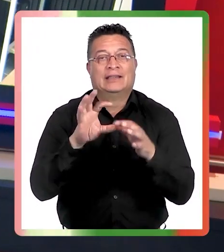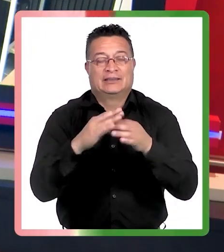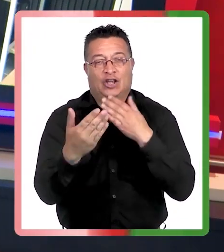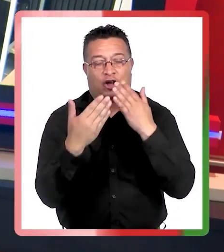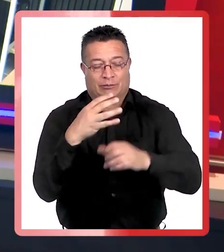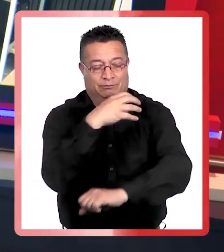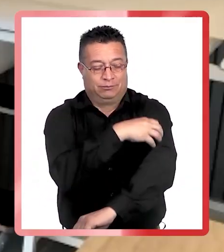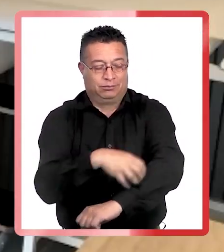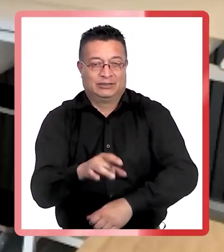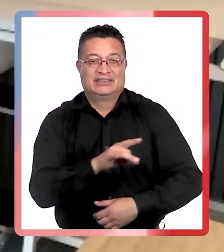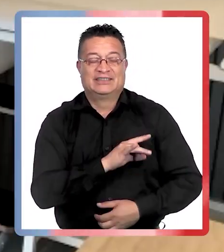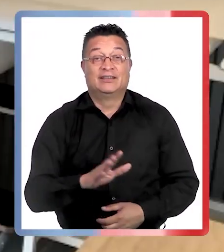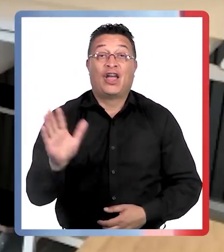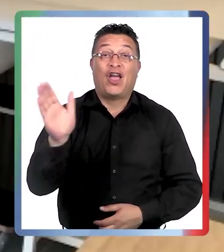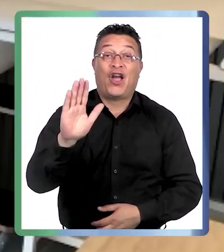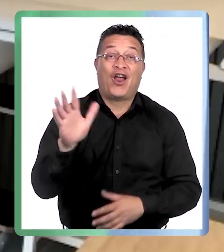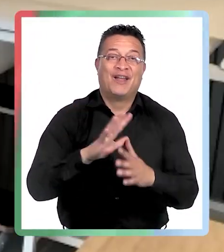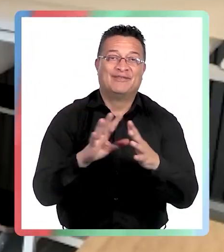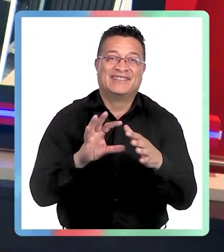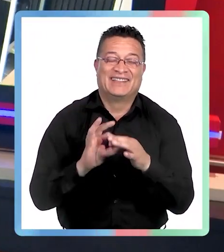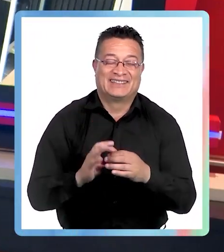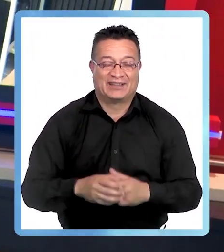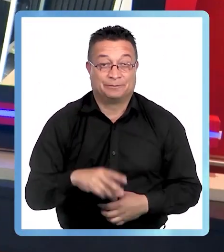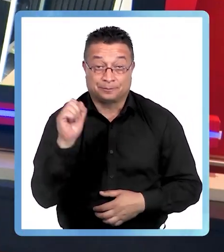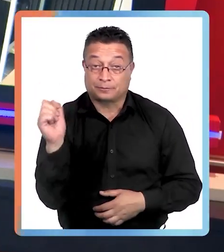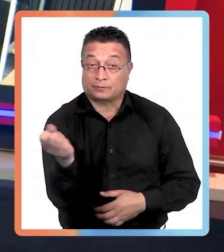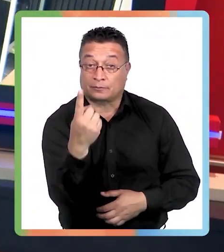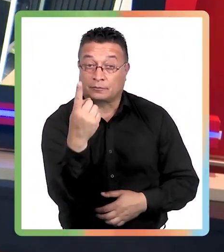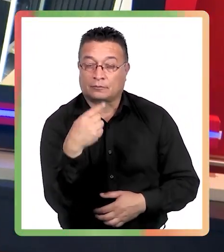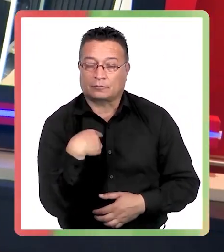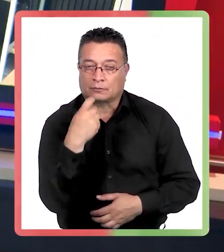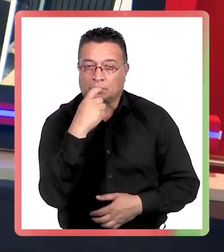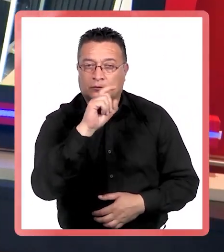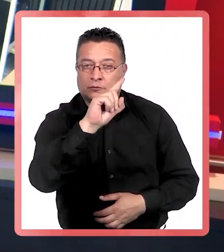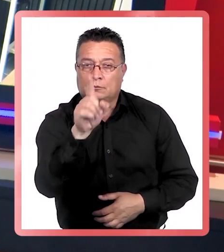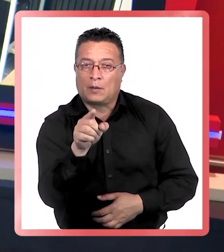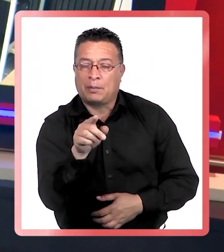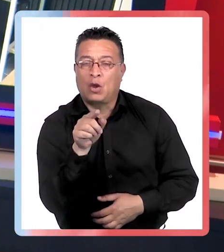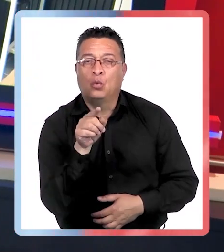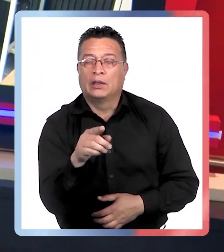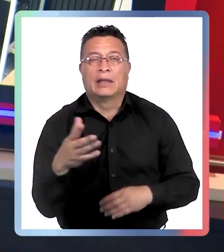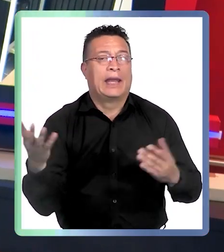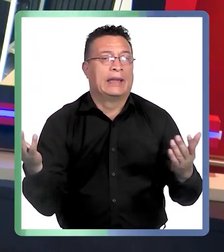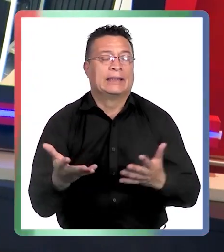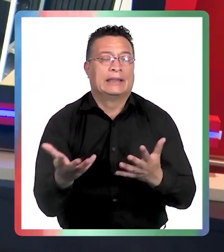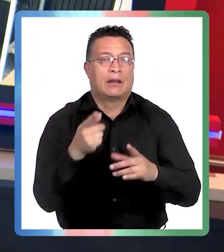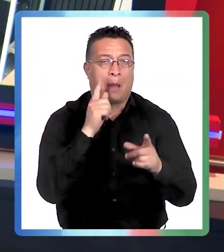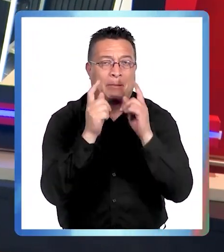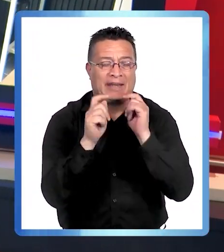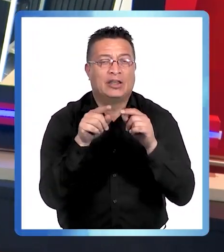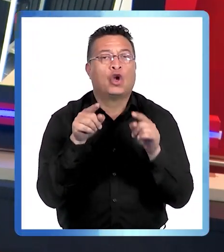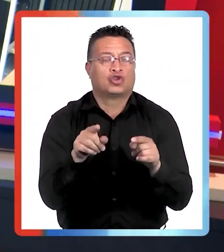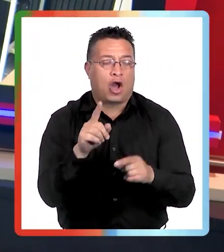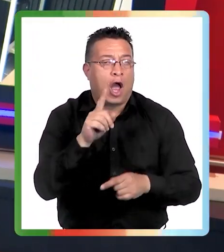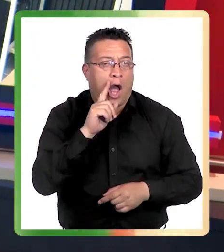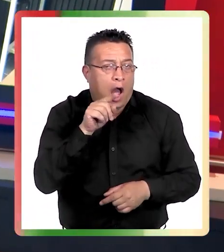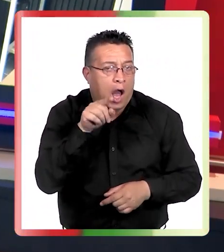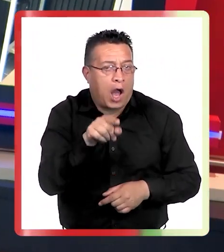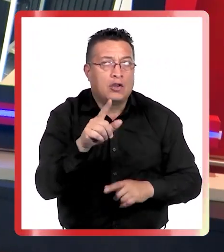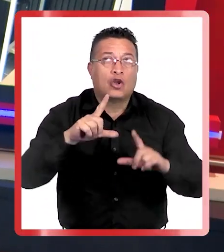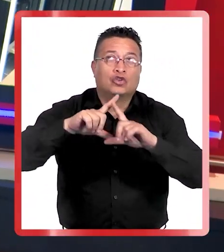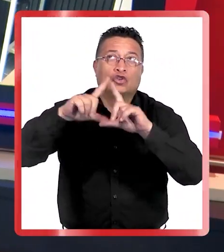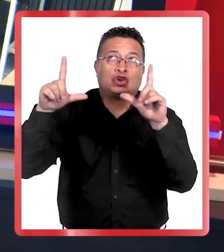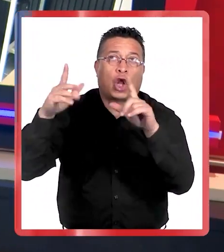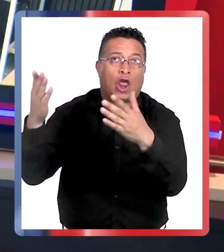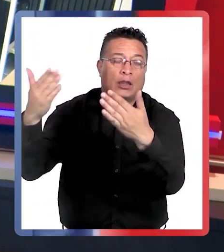regiones de Chile. Bienvenida. Hola, muchas gracias. Lo primero que quisiera preguntarle es, ¿qué riesgo representa el sol